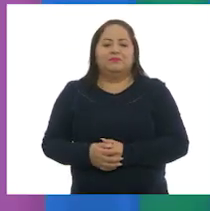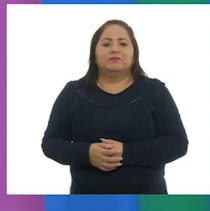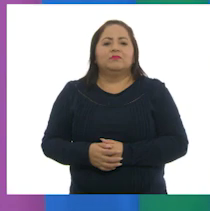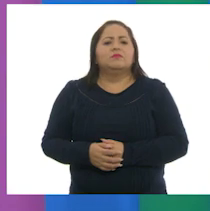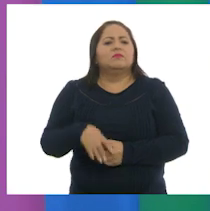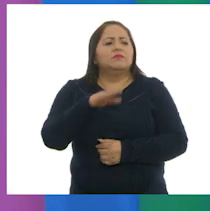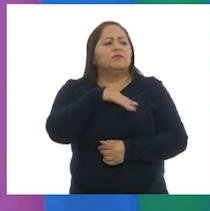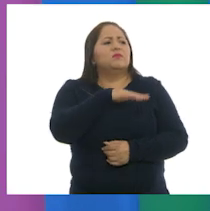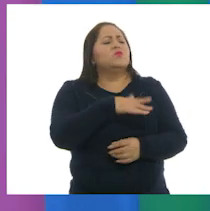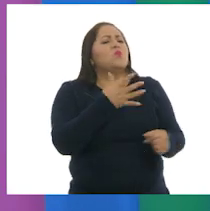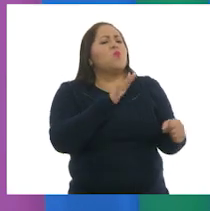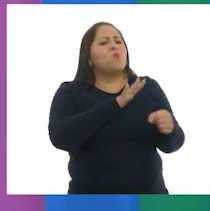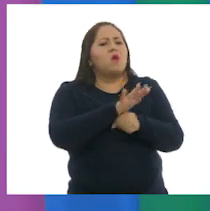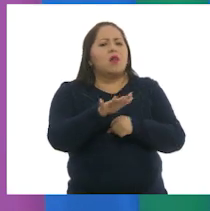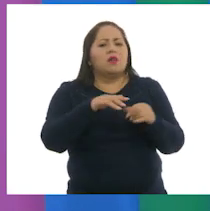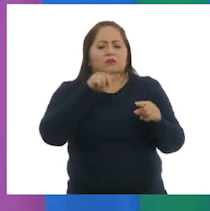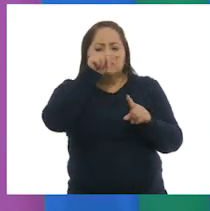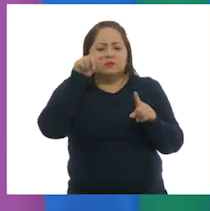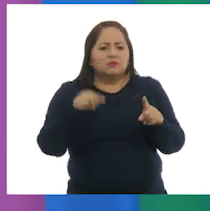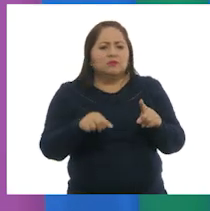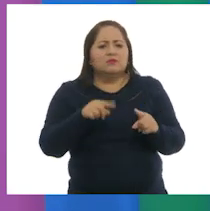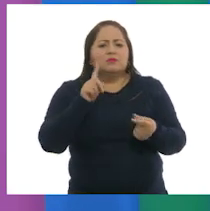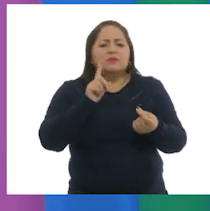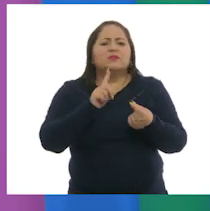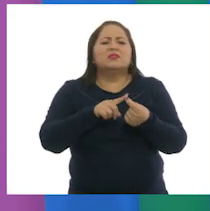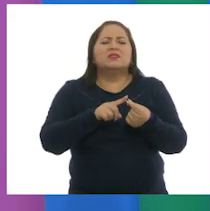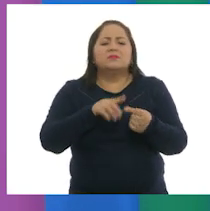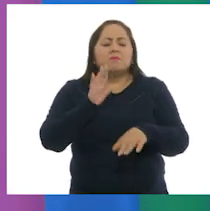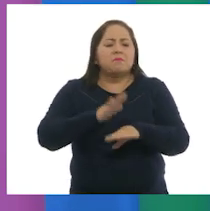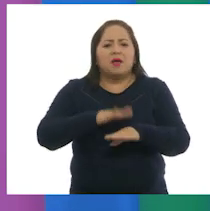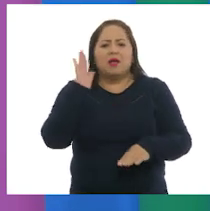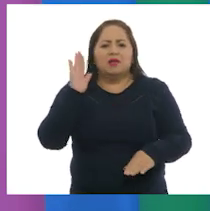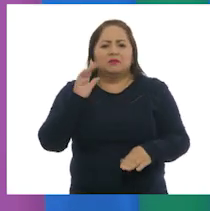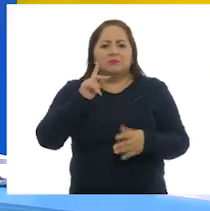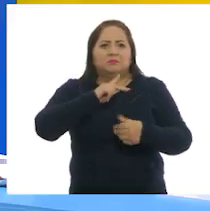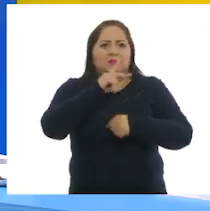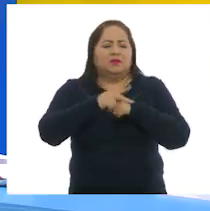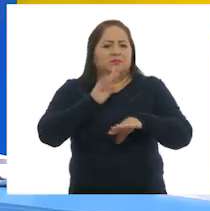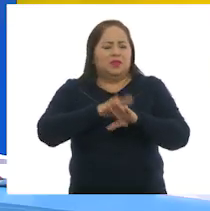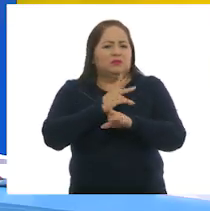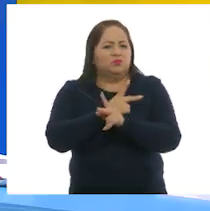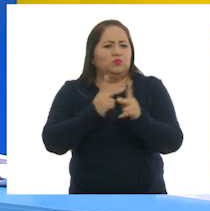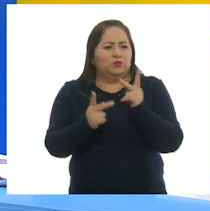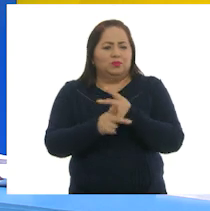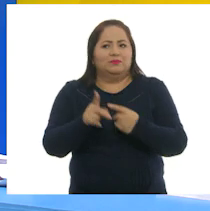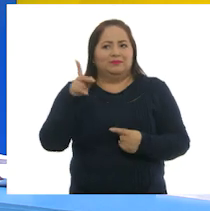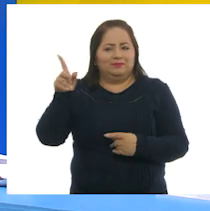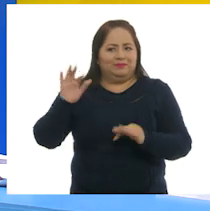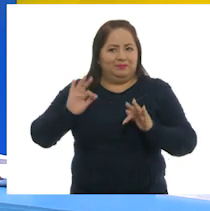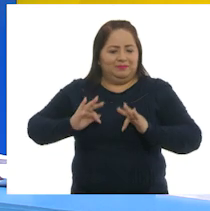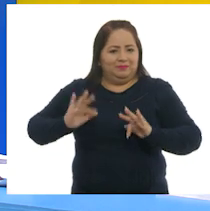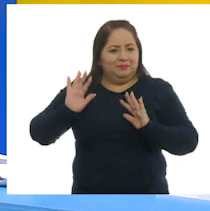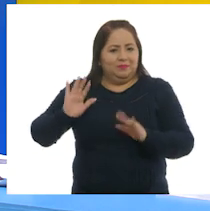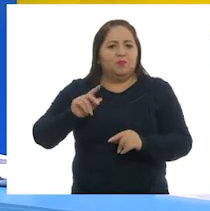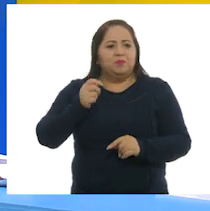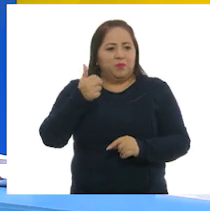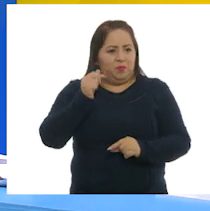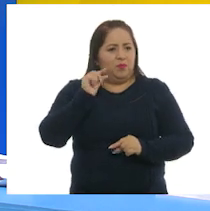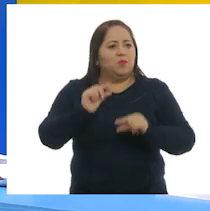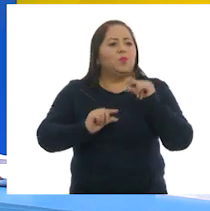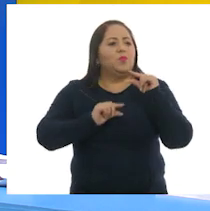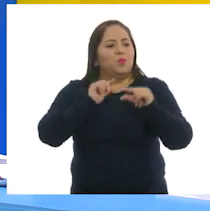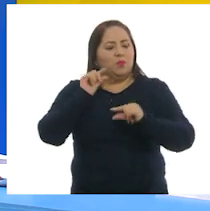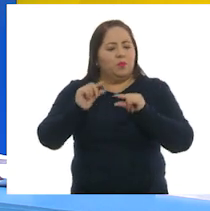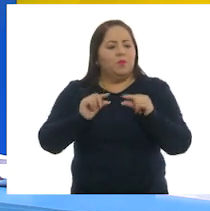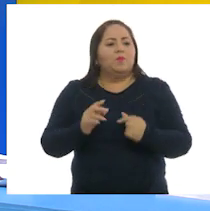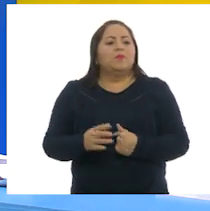Y maestra, ¿cuáles son las entidades que cuentan con la producción más alta del país? Calma, vamos poco a poco,